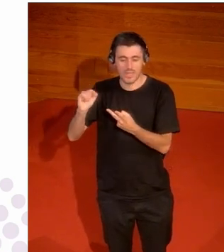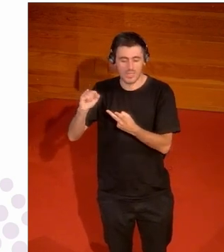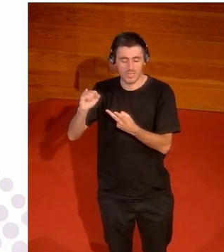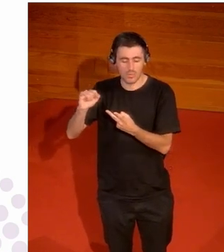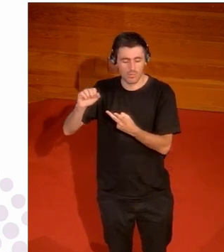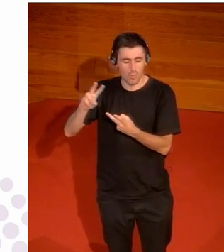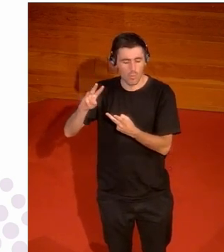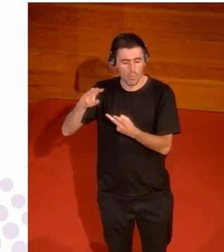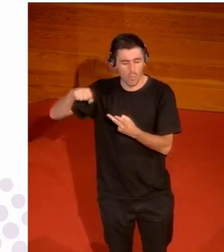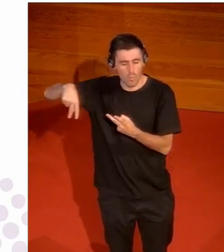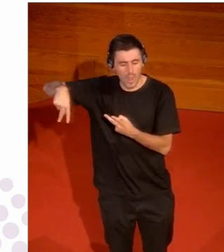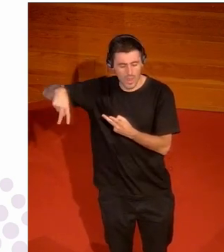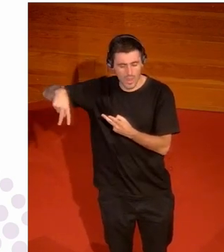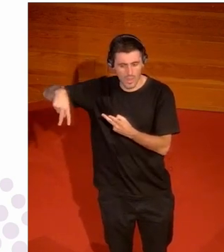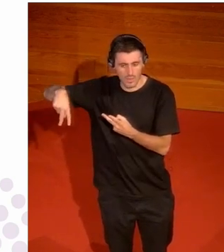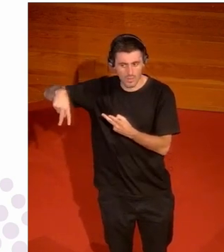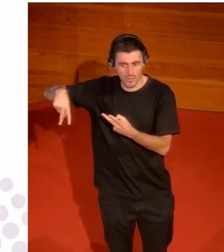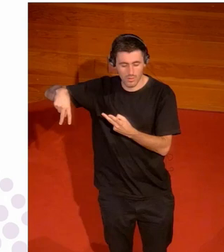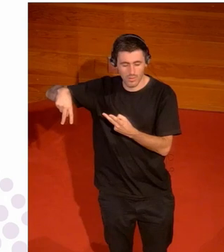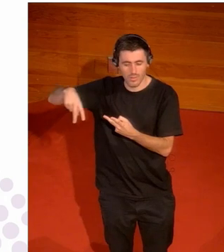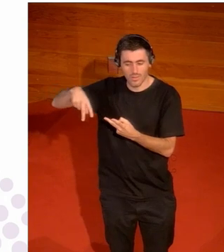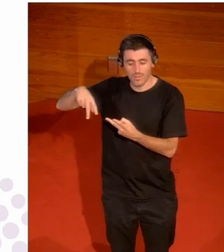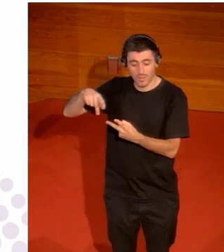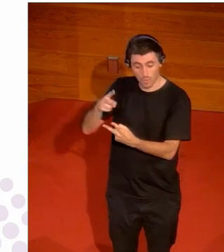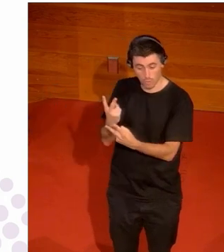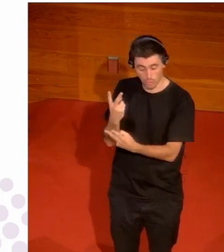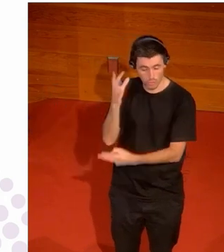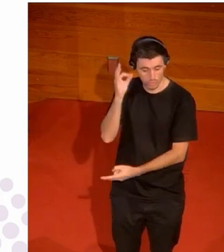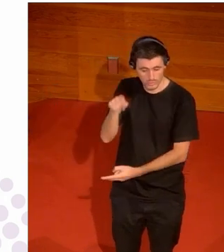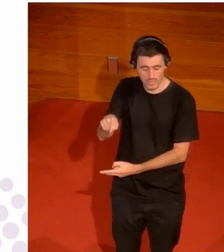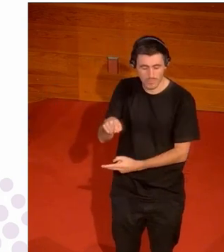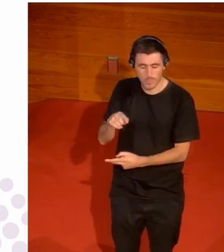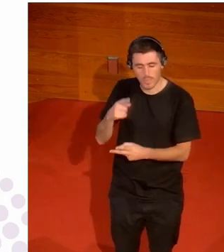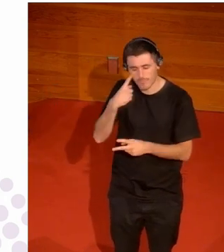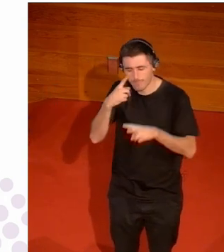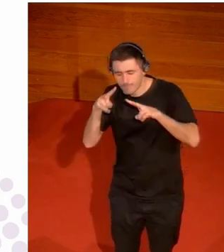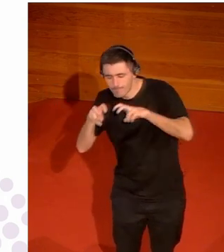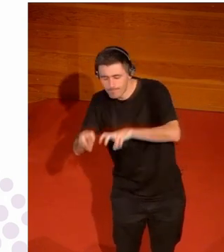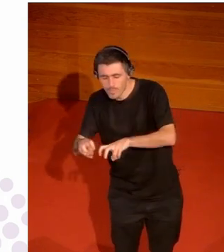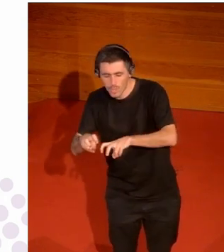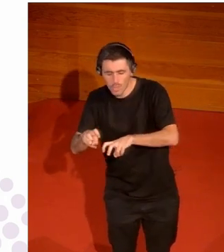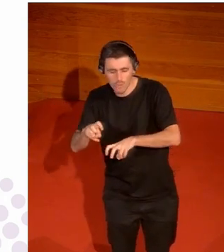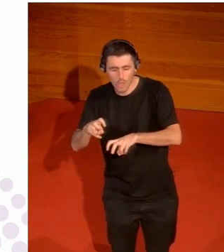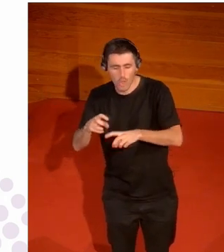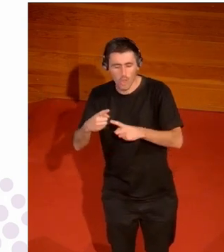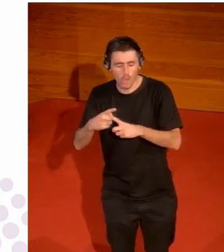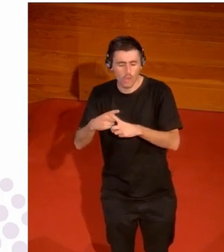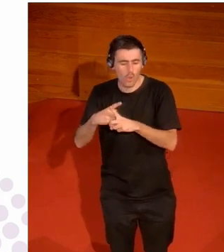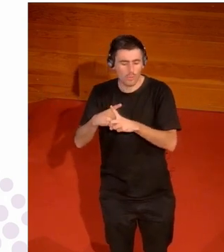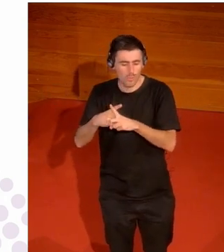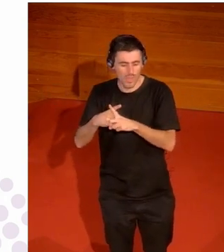en donde decían que sus cromosomas no eran XX que es el de las mujeres sino XY que corresponden a los varones